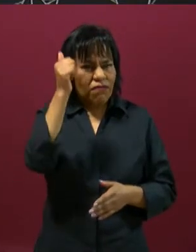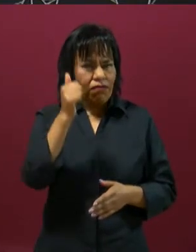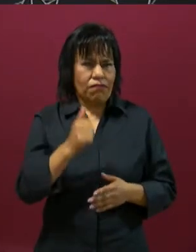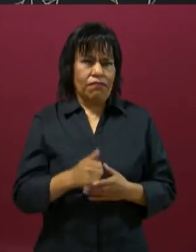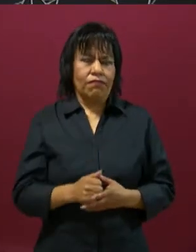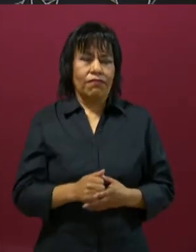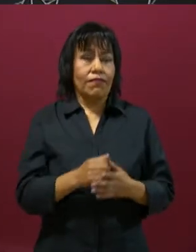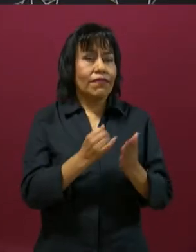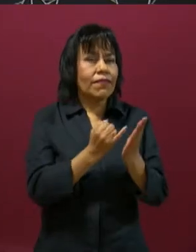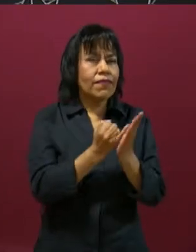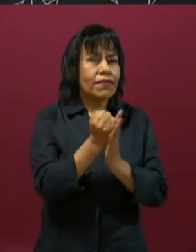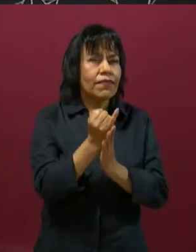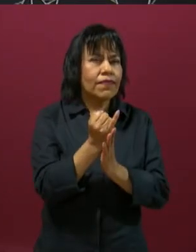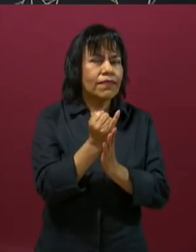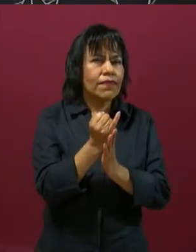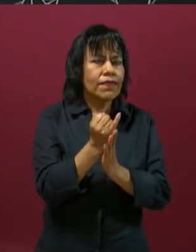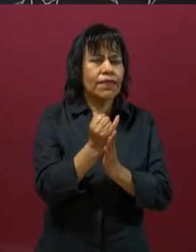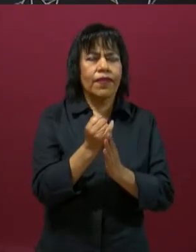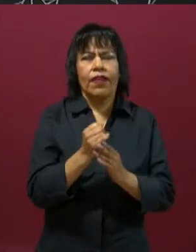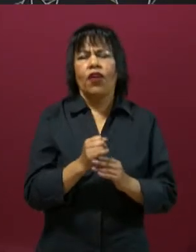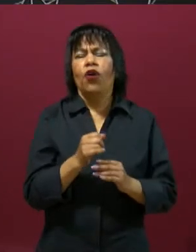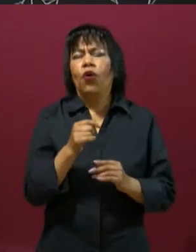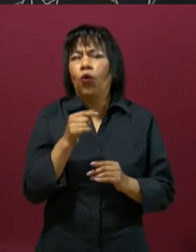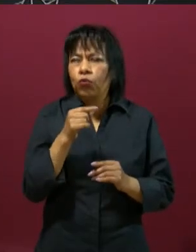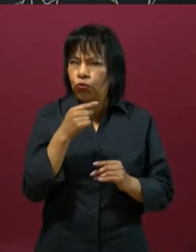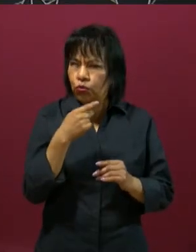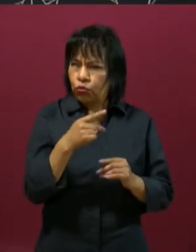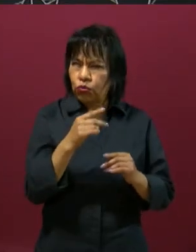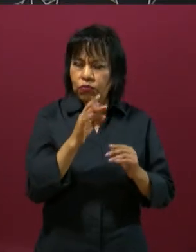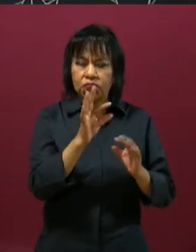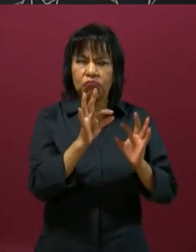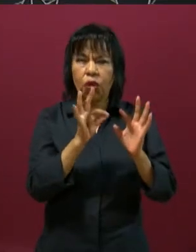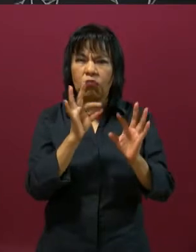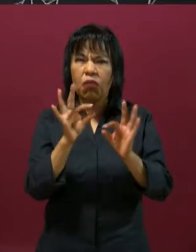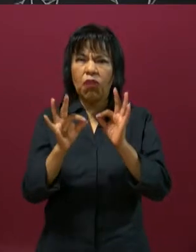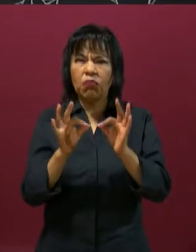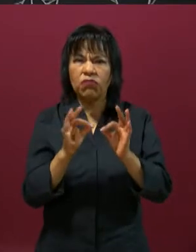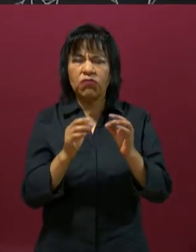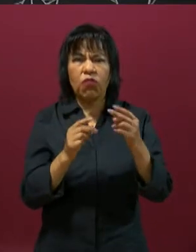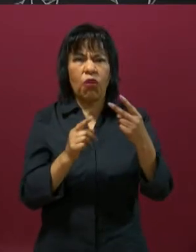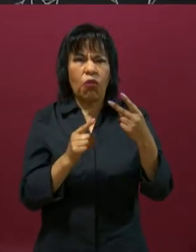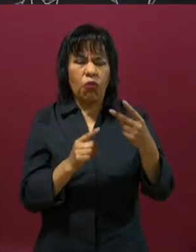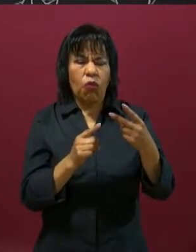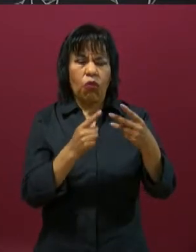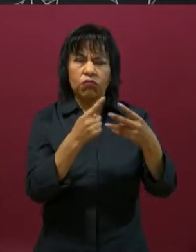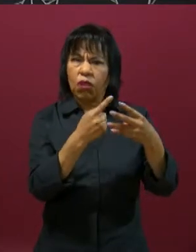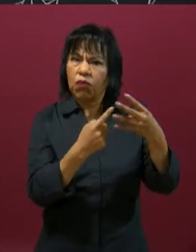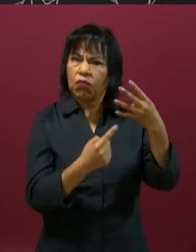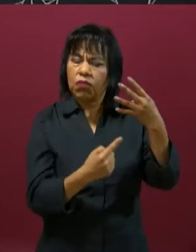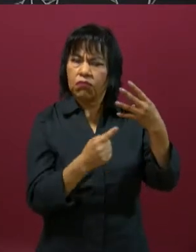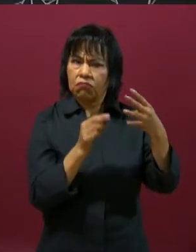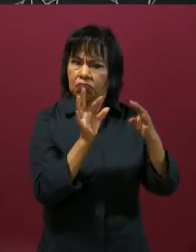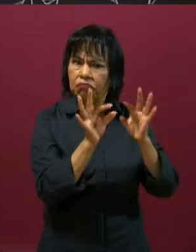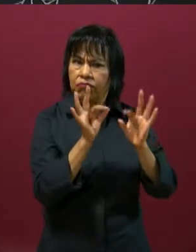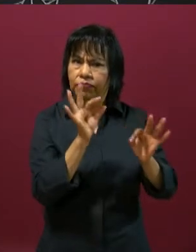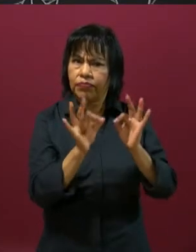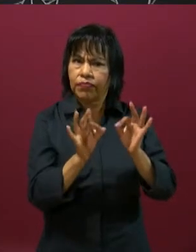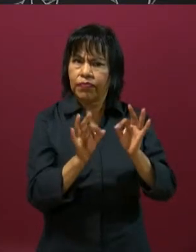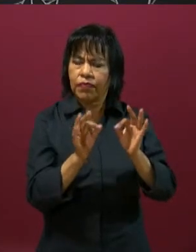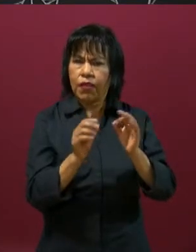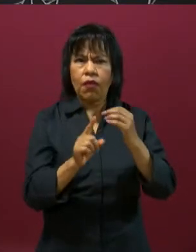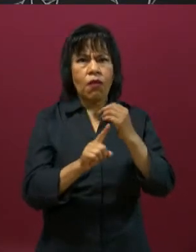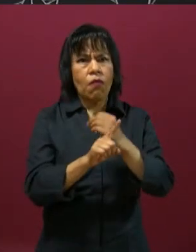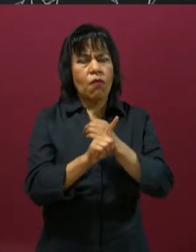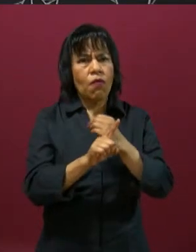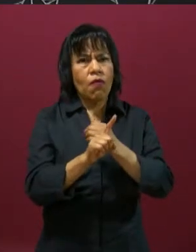decisiones consiste en elegir una opción entre dos o más posibles para resolver un problema o una